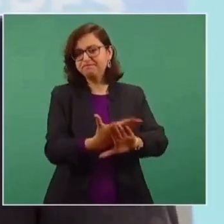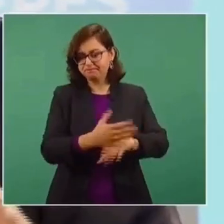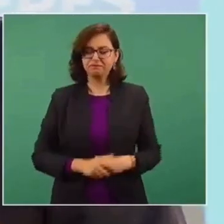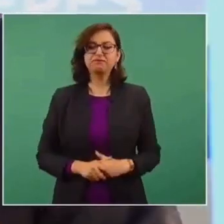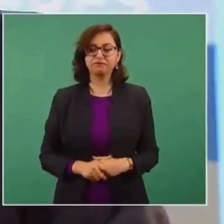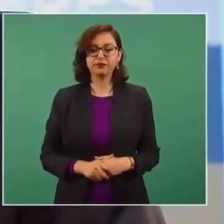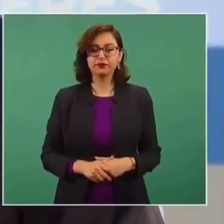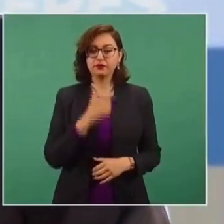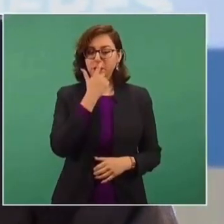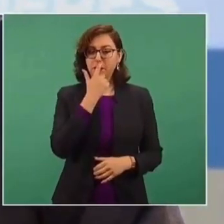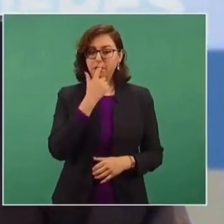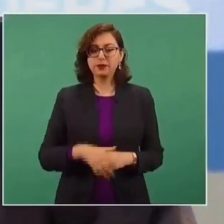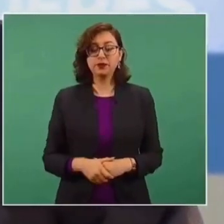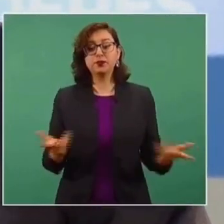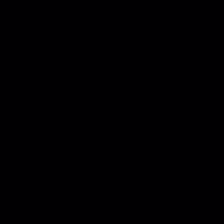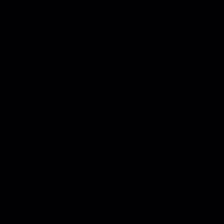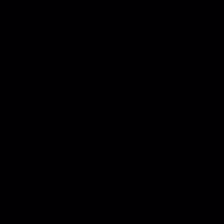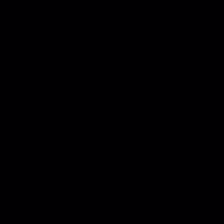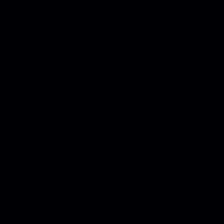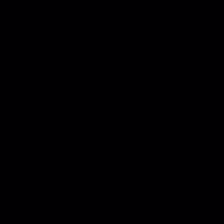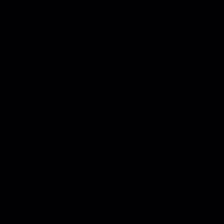Por eso tenía interés en hablar del tema.